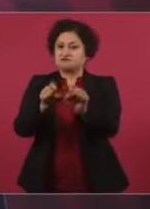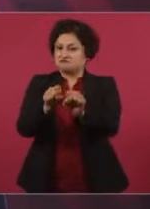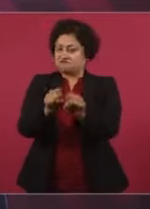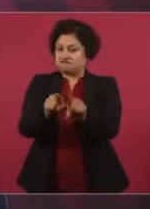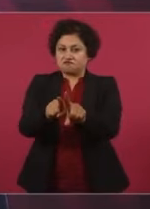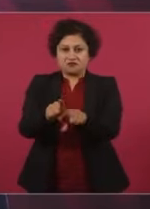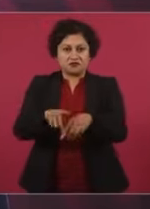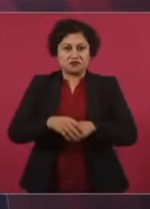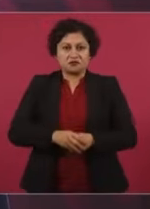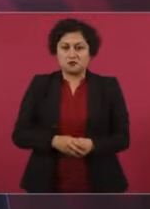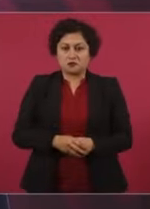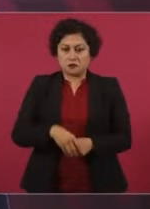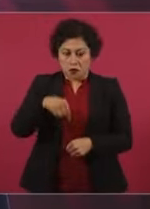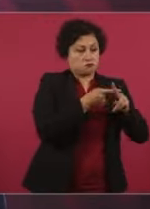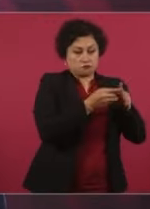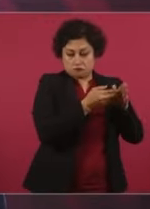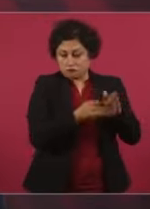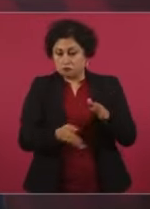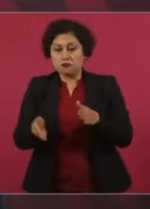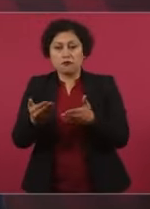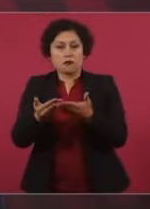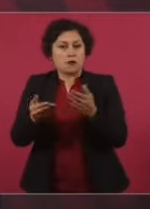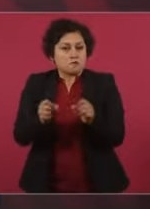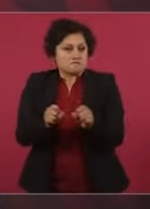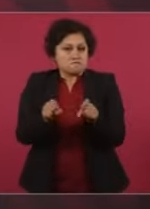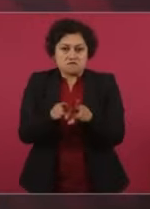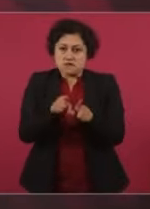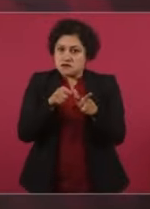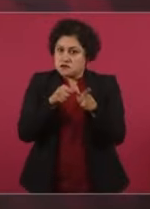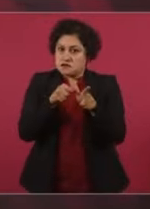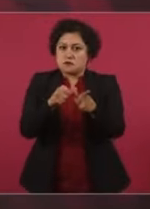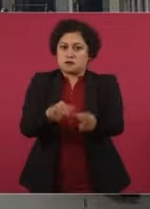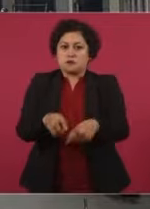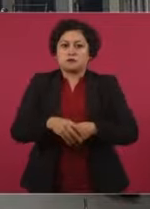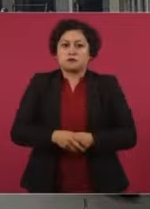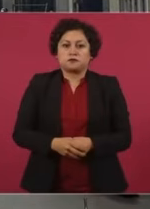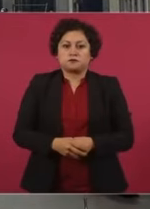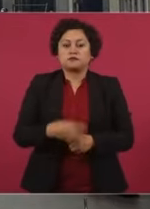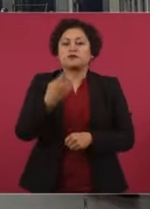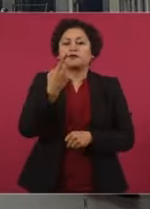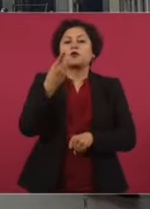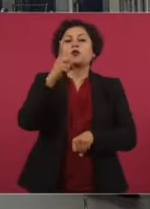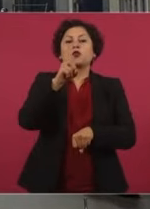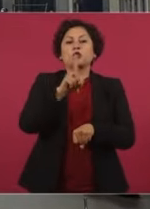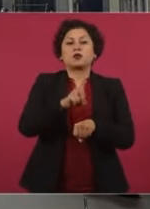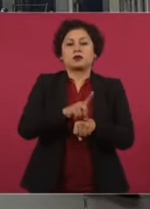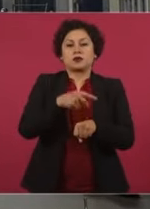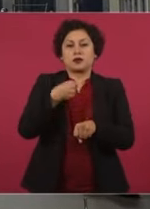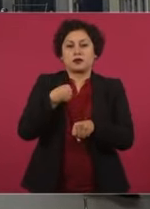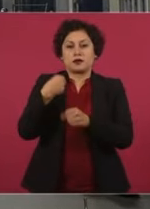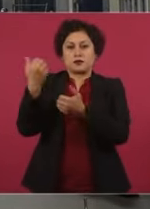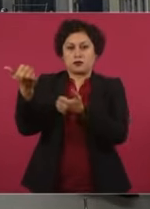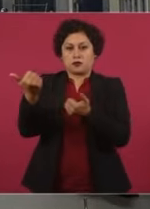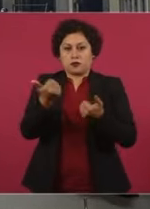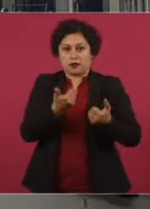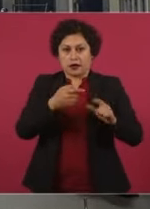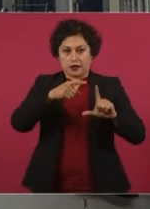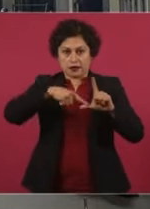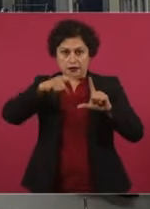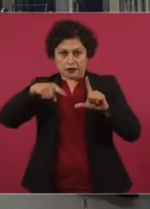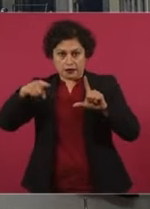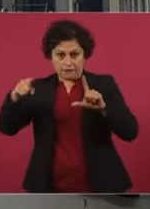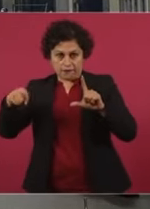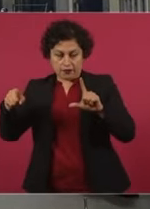en presidencia. Un día lo voy a traer en una gráfica.